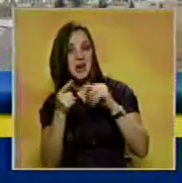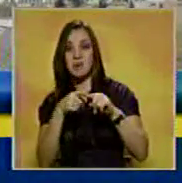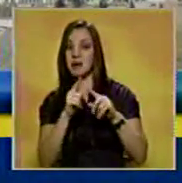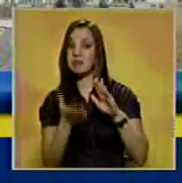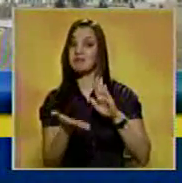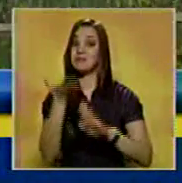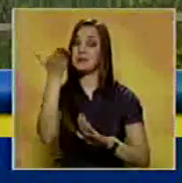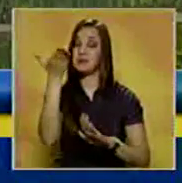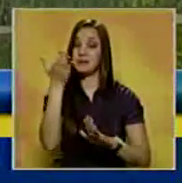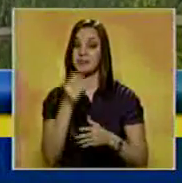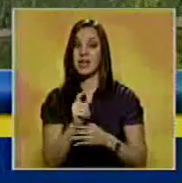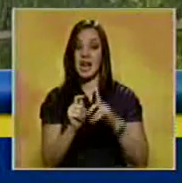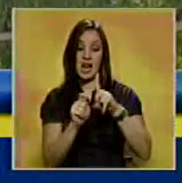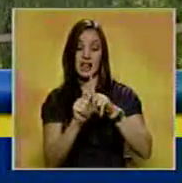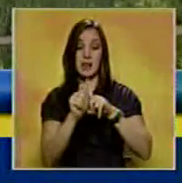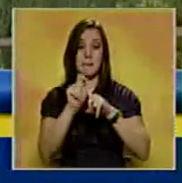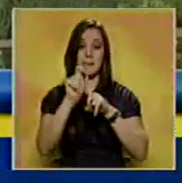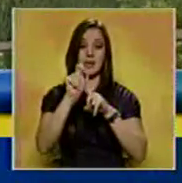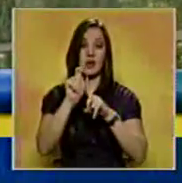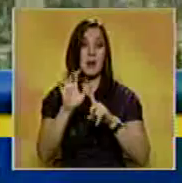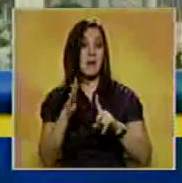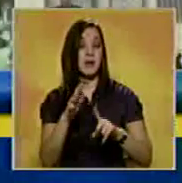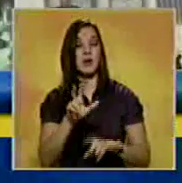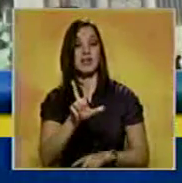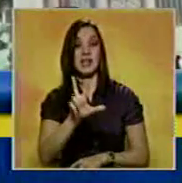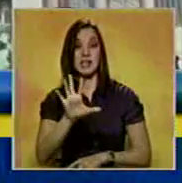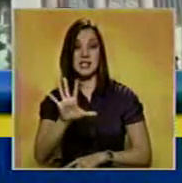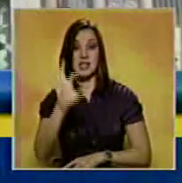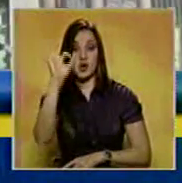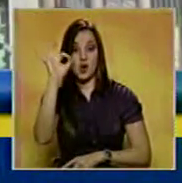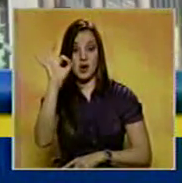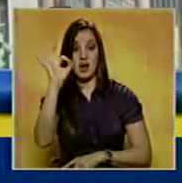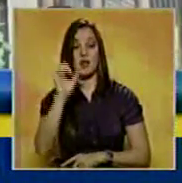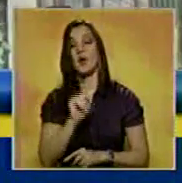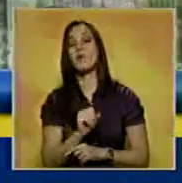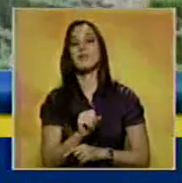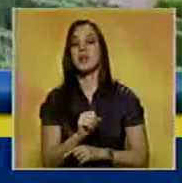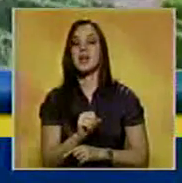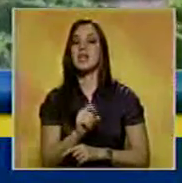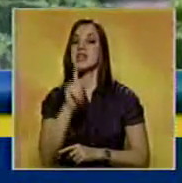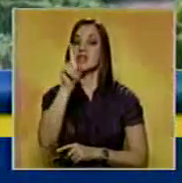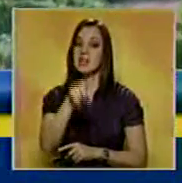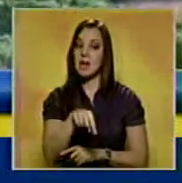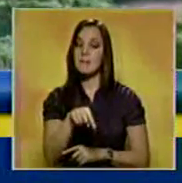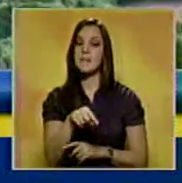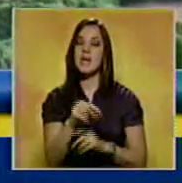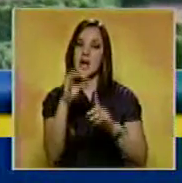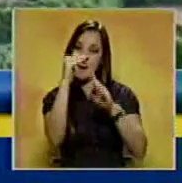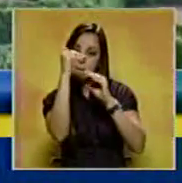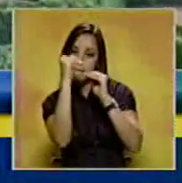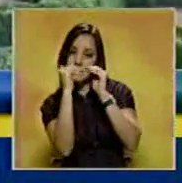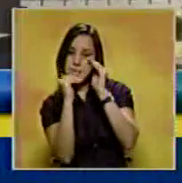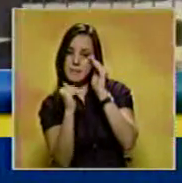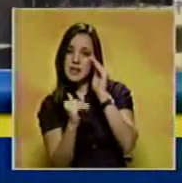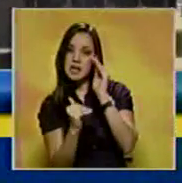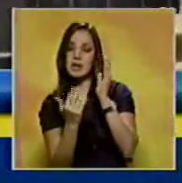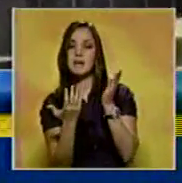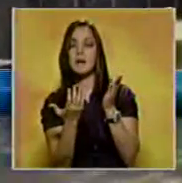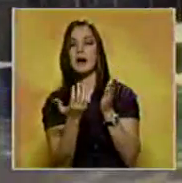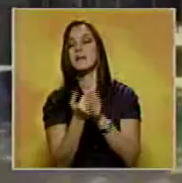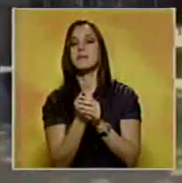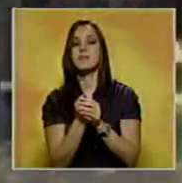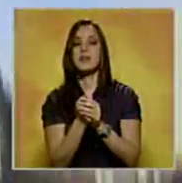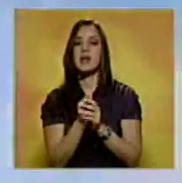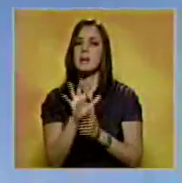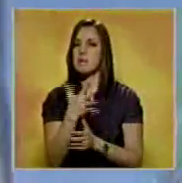del país registraron temperaturas máximas de casi 35 grados centígrados combinadas con unas mínimas consideradas también altas y una